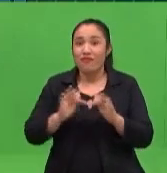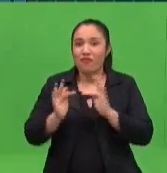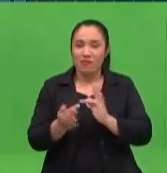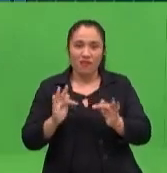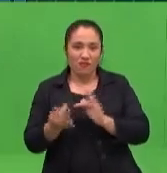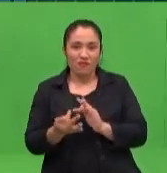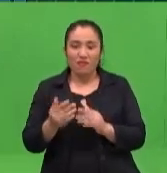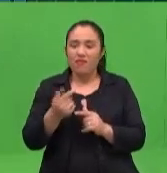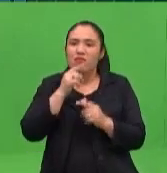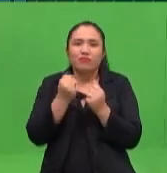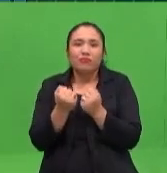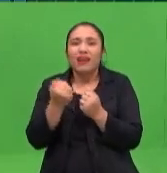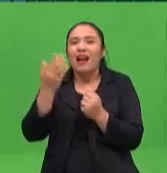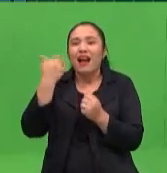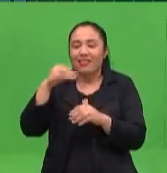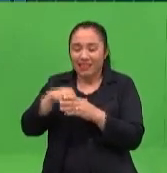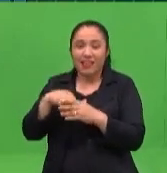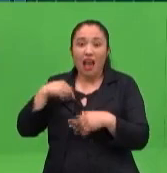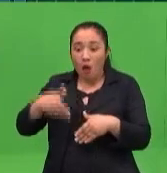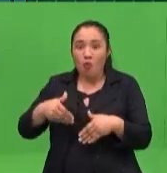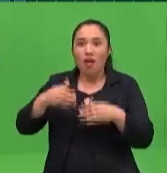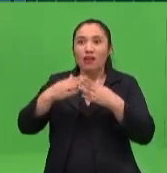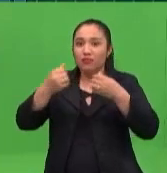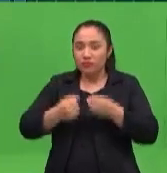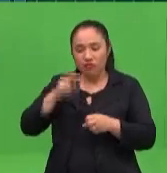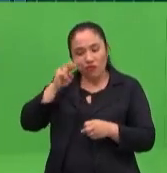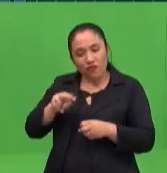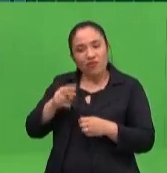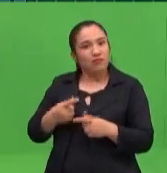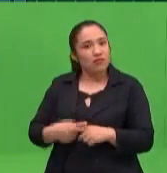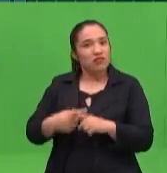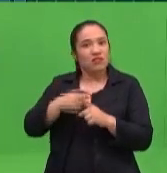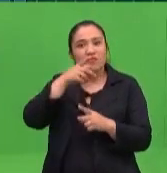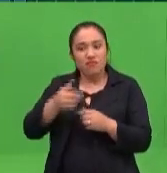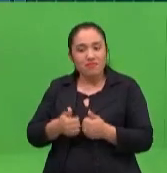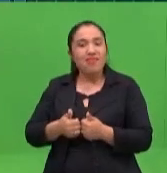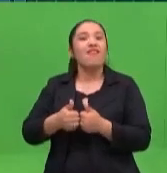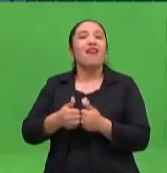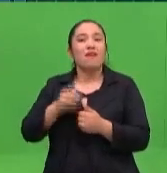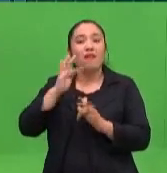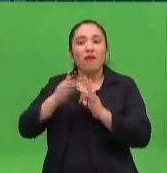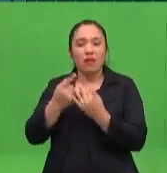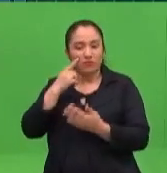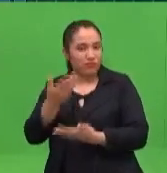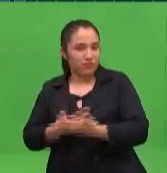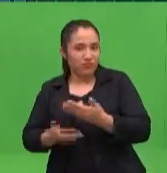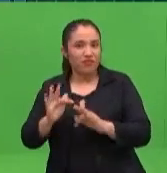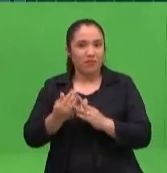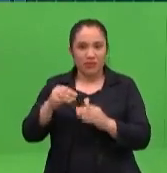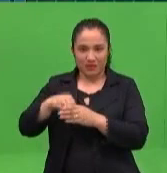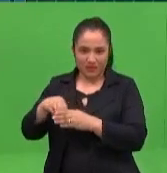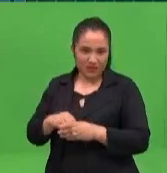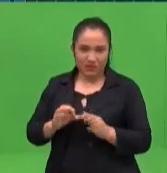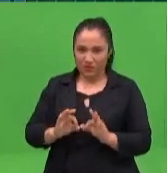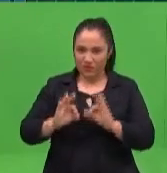tenía escondidito el niño, ¿verdad? Entonces, eso queremos aprovechar también para que la familia vaya conociendo más a sus hijos e